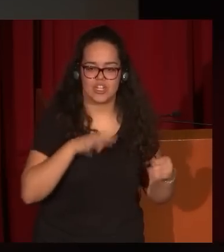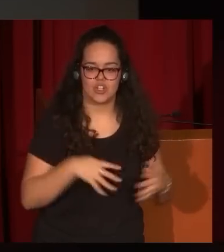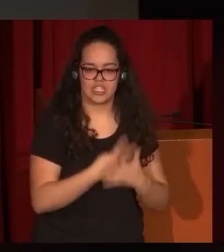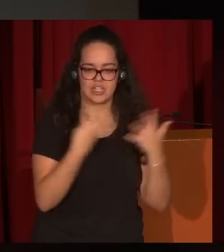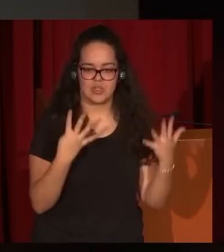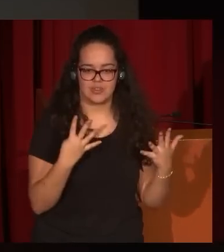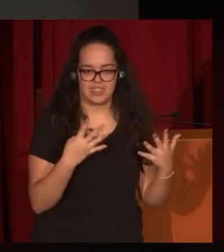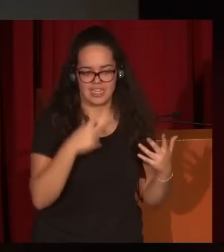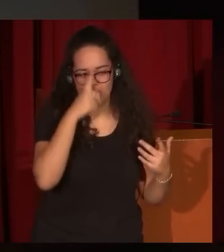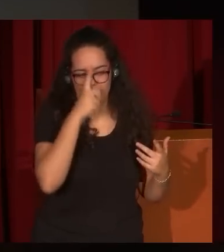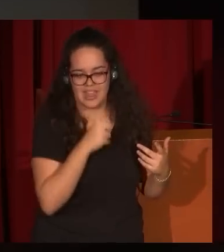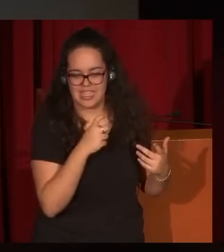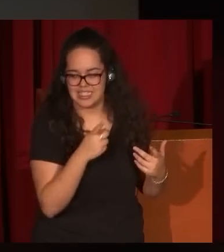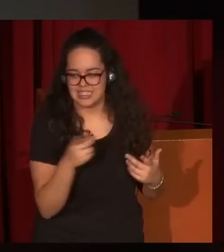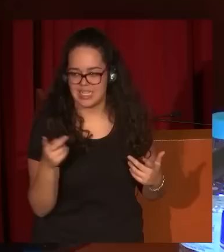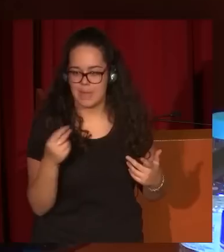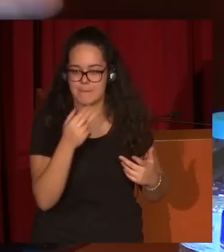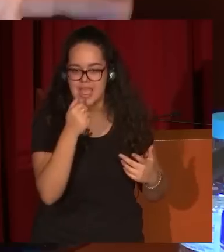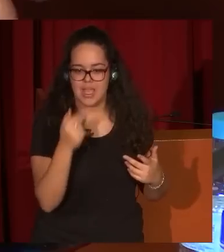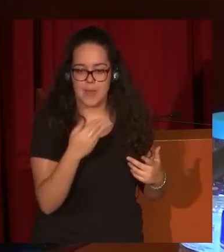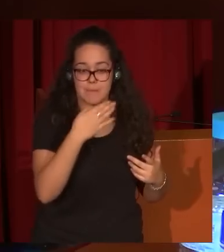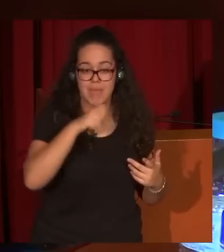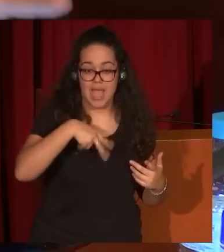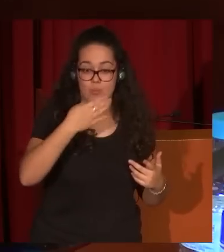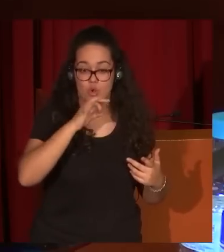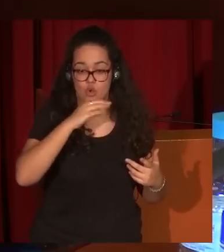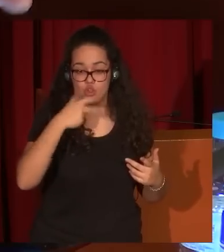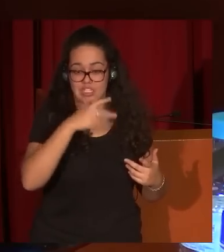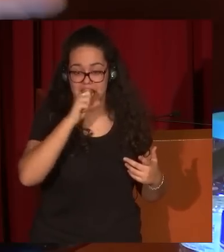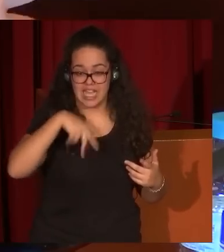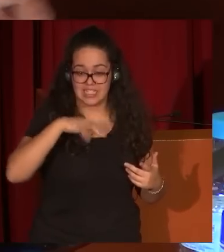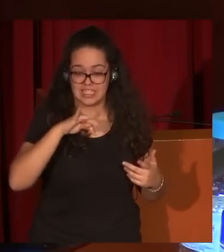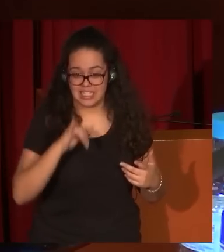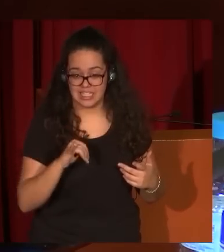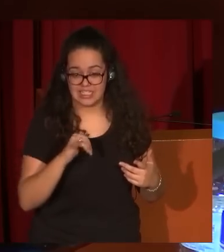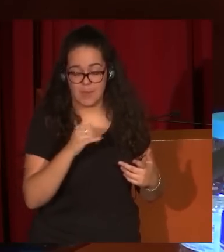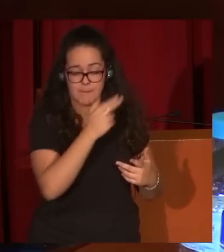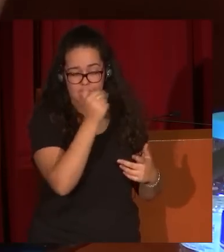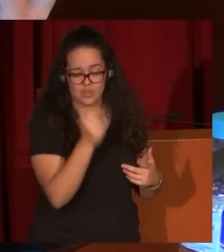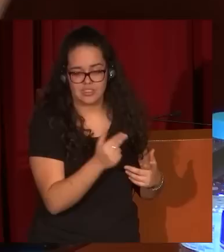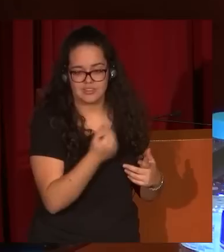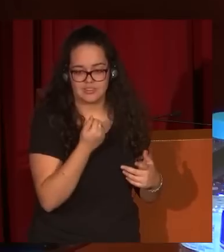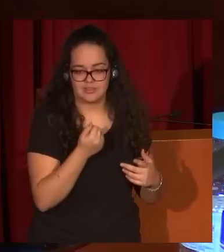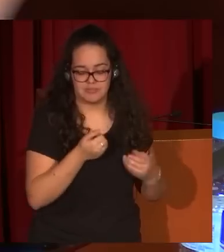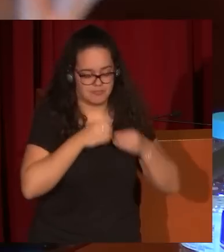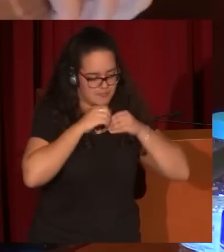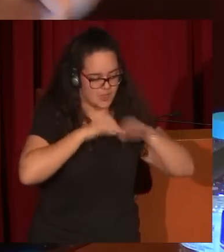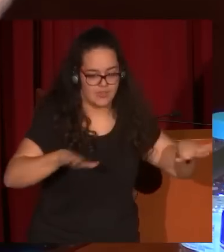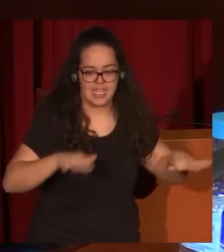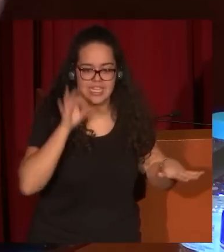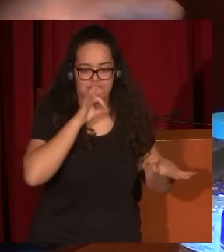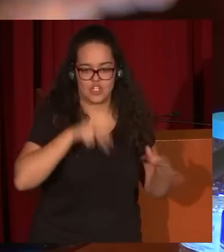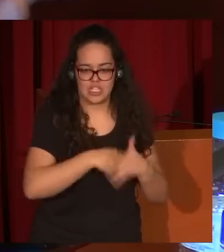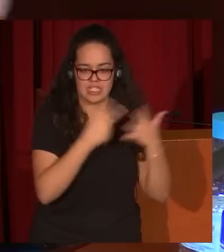bambochantis, es decir, la pintura de bambochantis, esta figura, este tipo de pintura tan prolífica en el siglo XVII